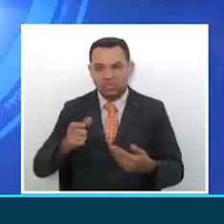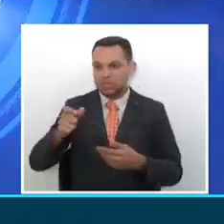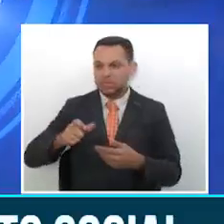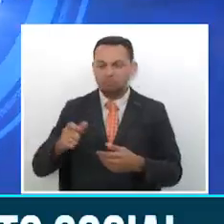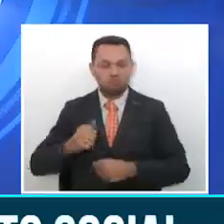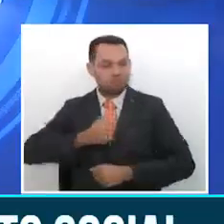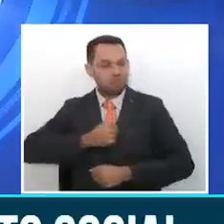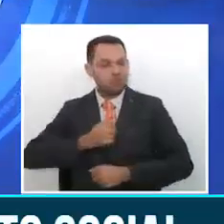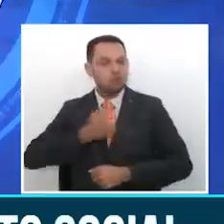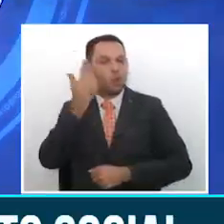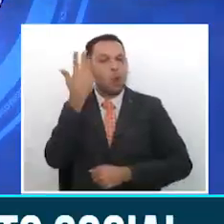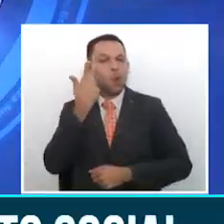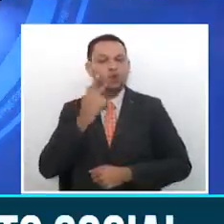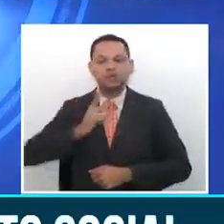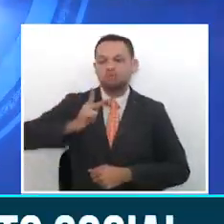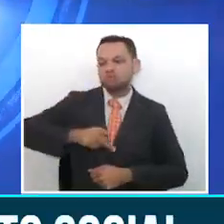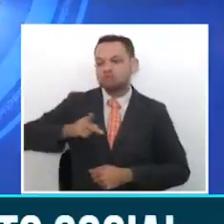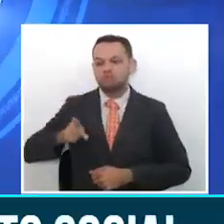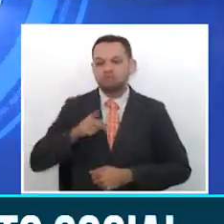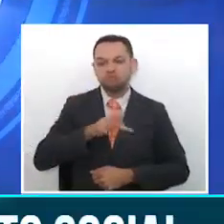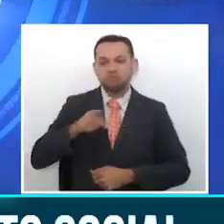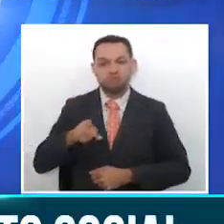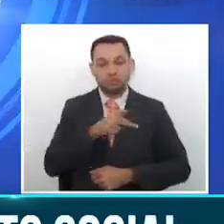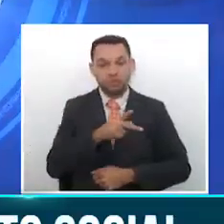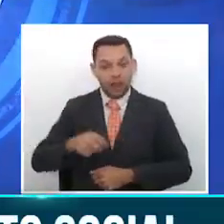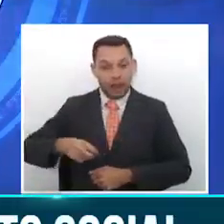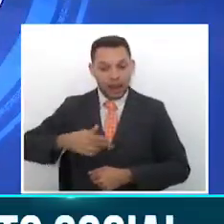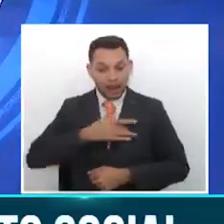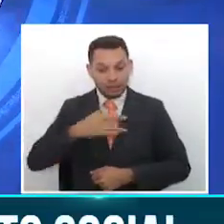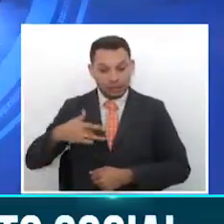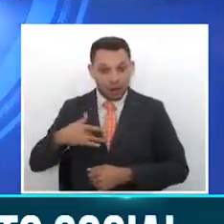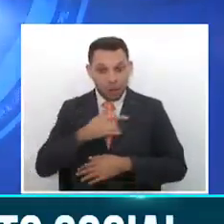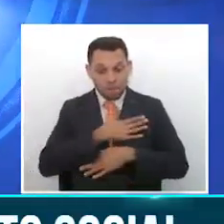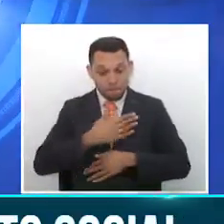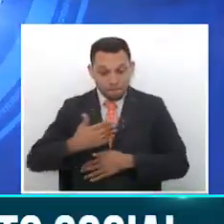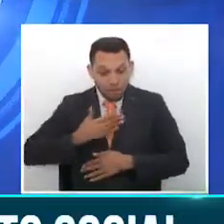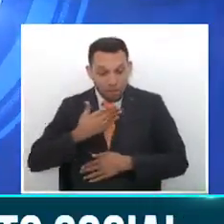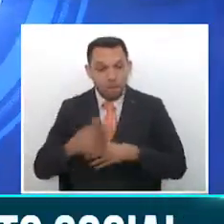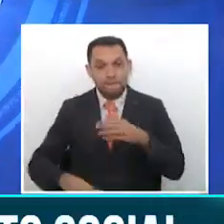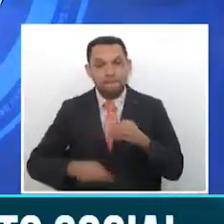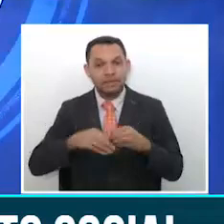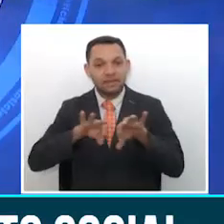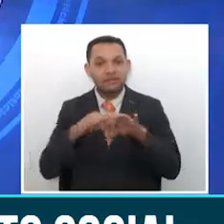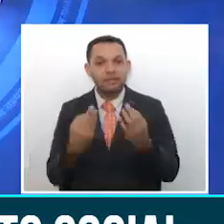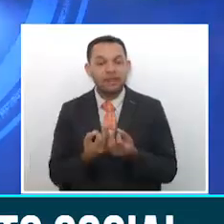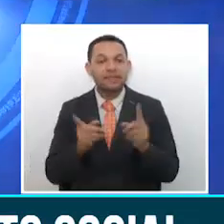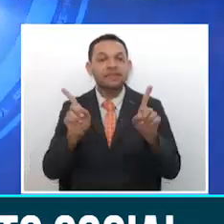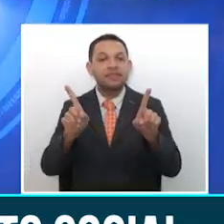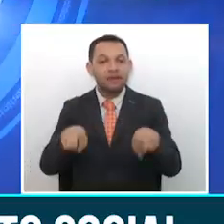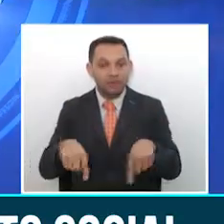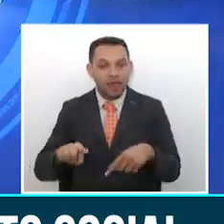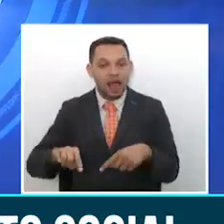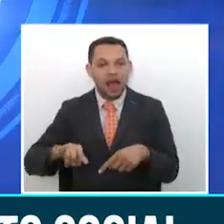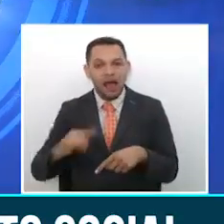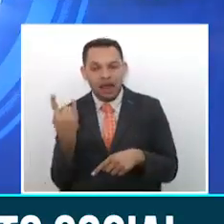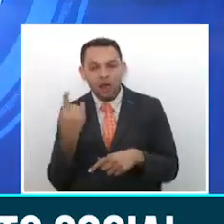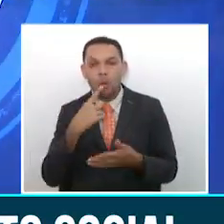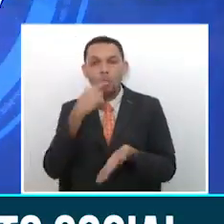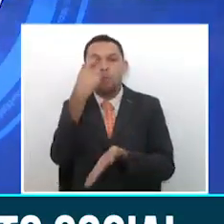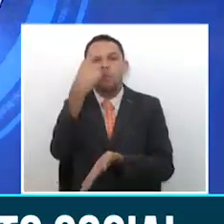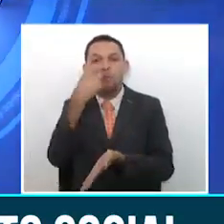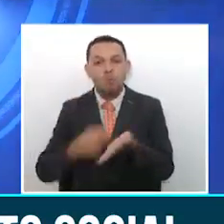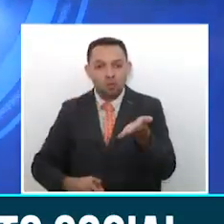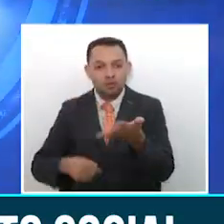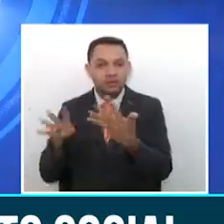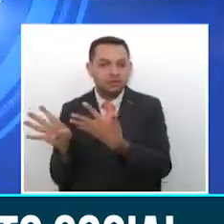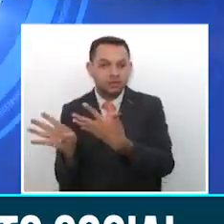sale todos los días a la calle, pues además de exponer su salud y la de su familia, también se puede arriesgar a una multa de 936 mil